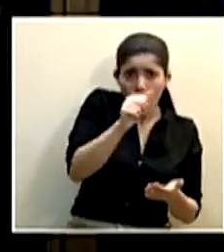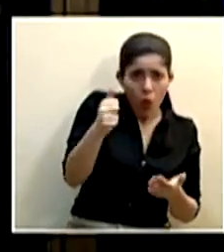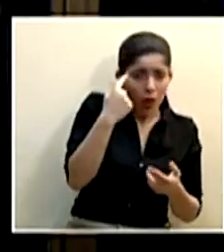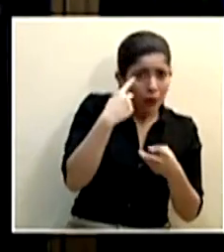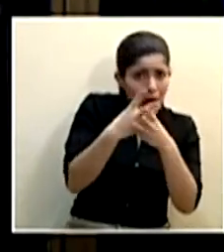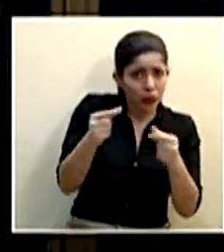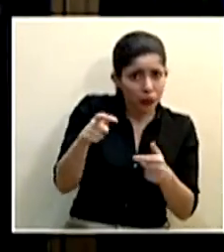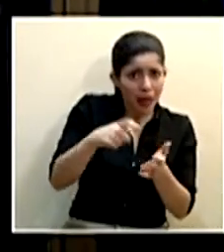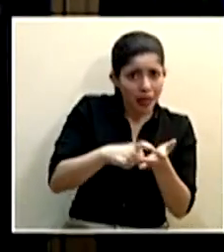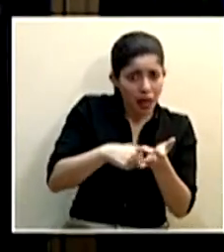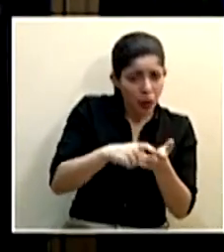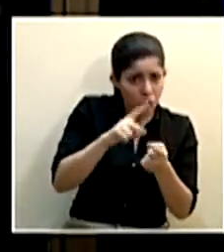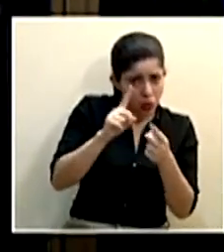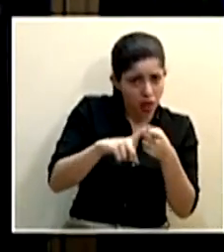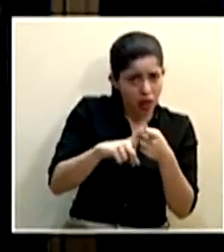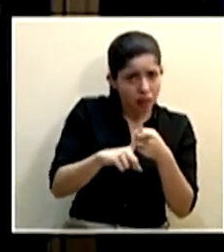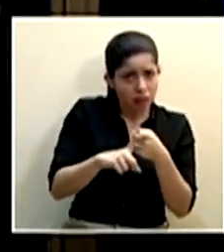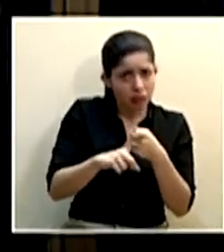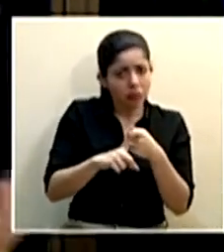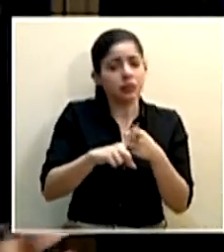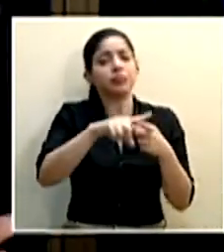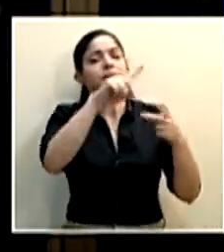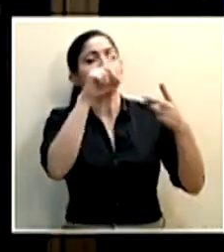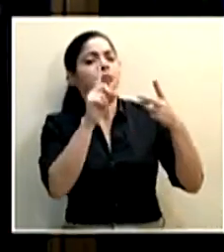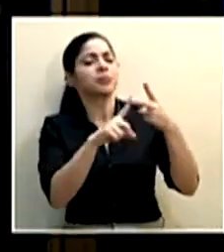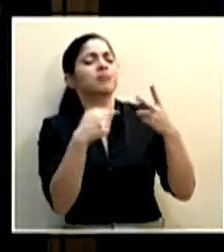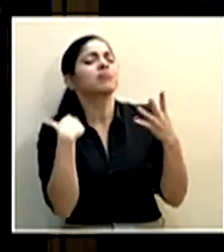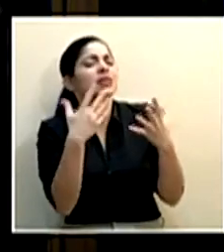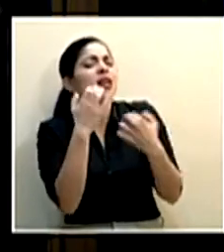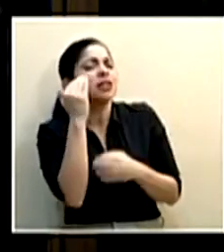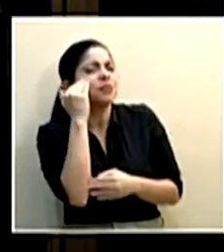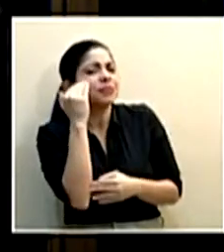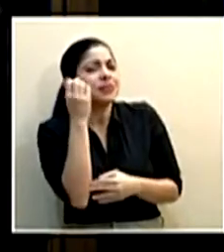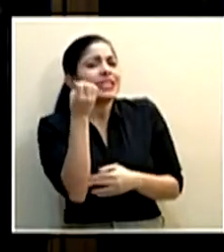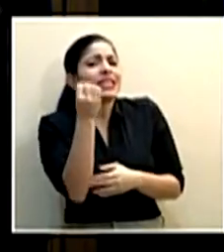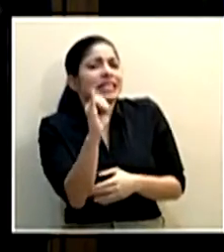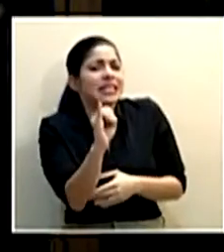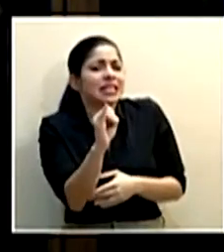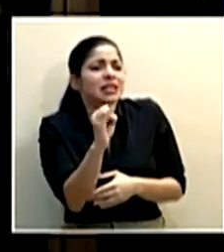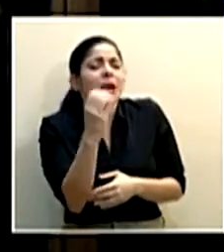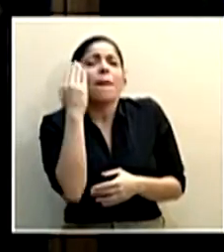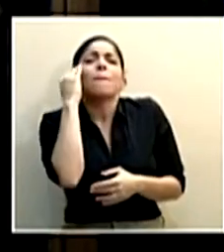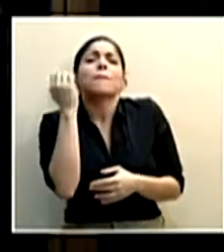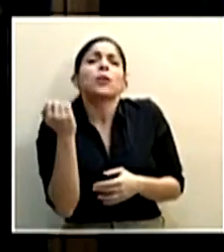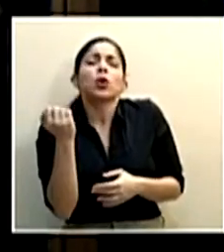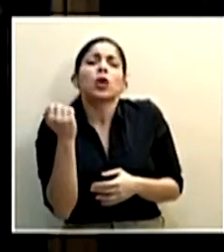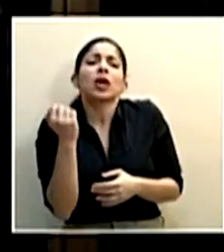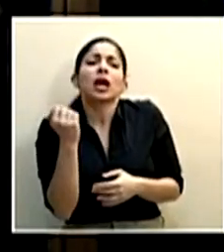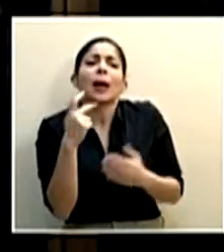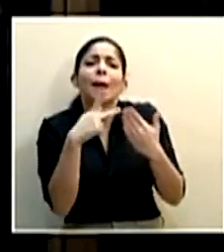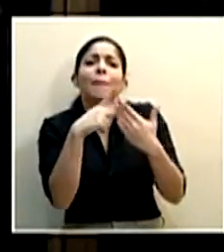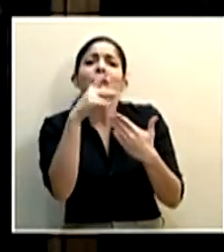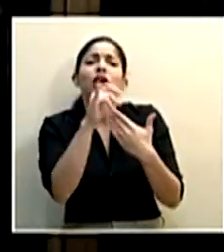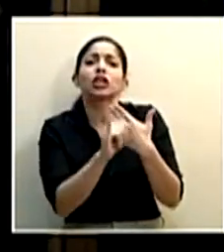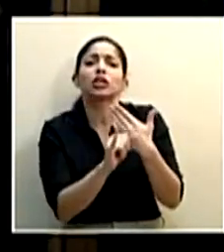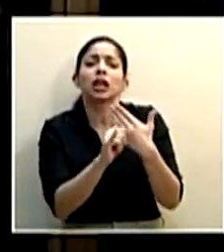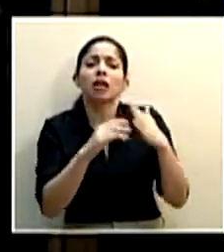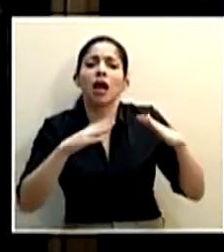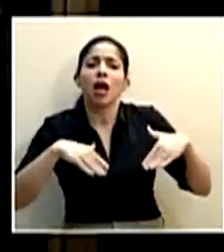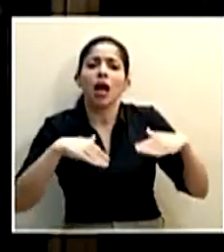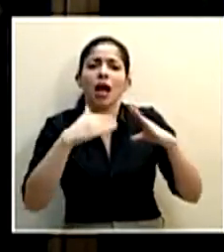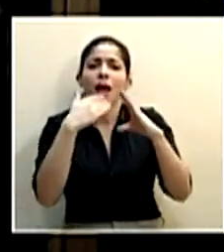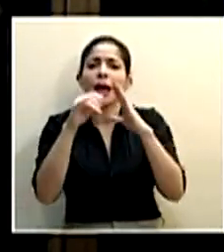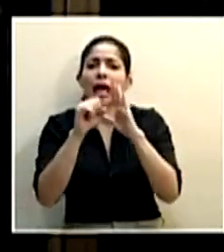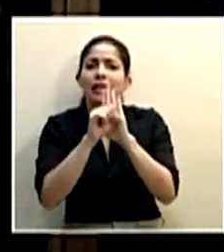solventar esa deuda? También queremos saber si, ¿por qué nos envió el proyecto a la Asamblea Legislativa